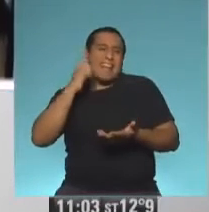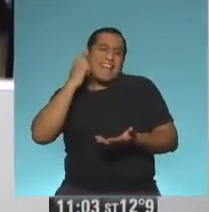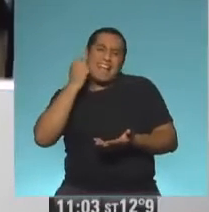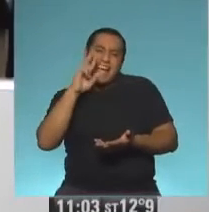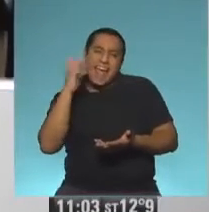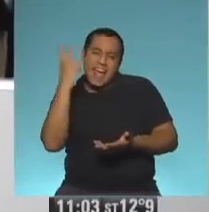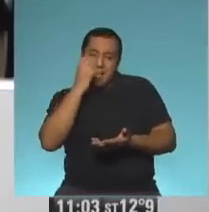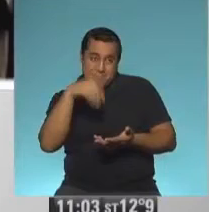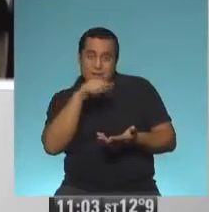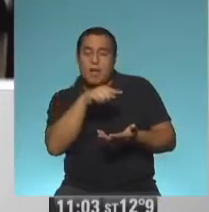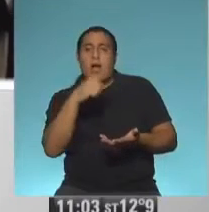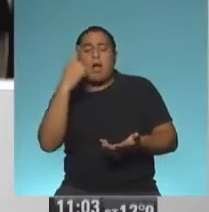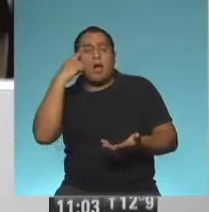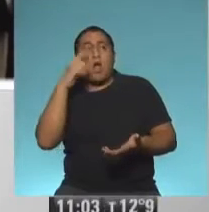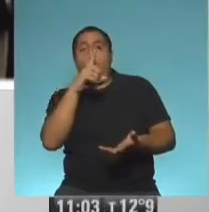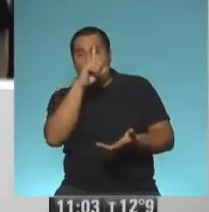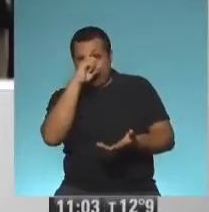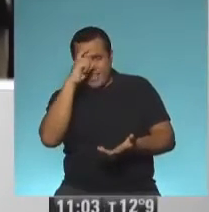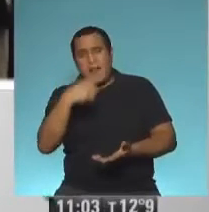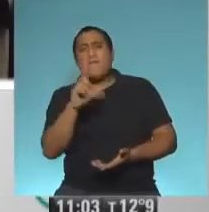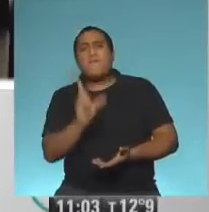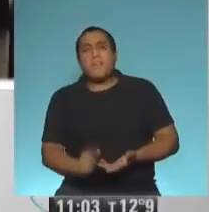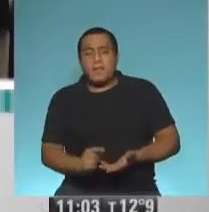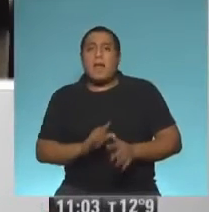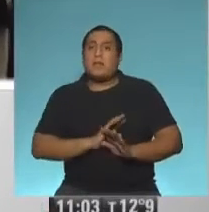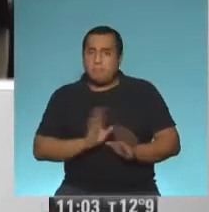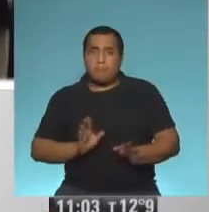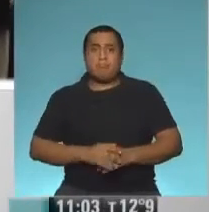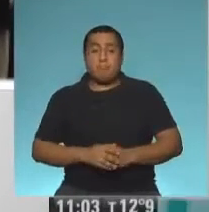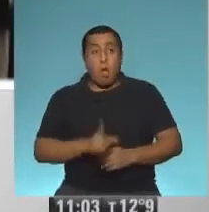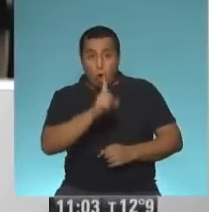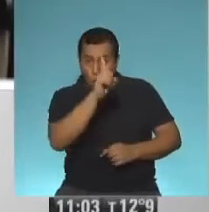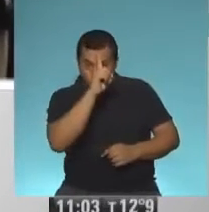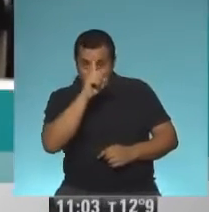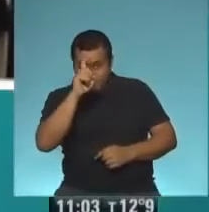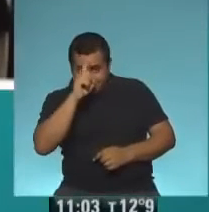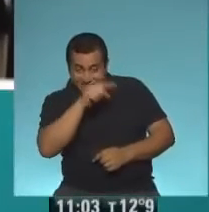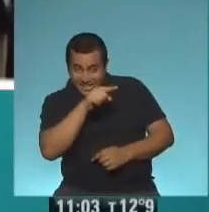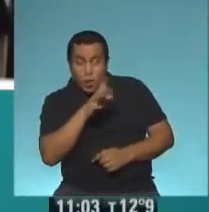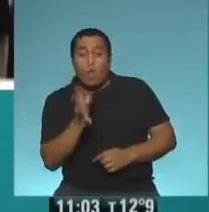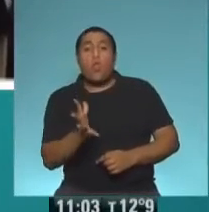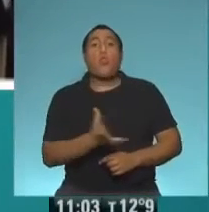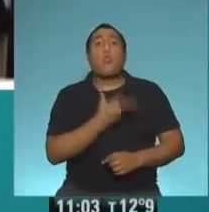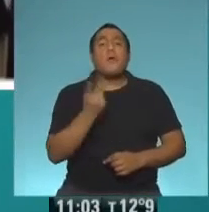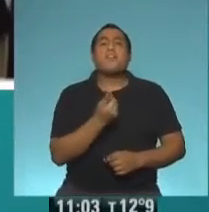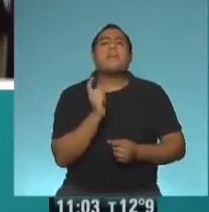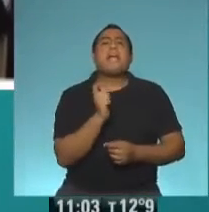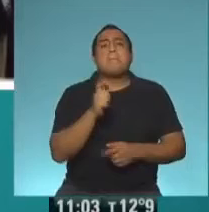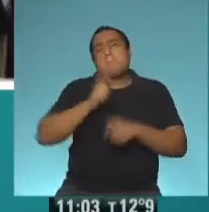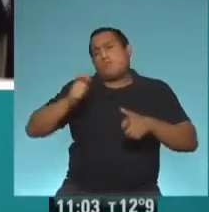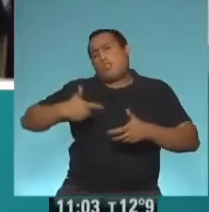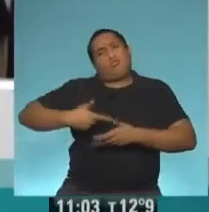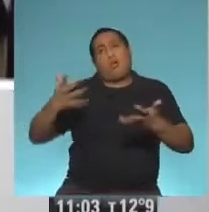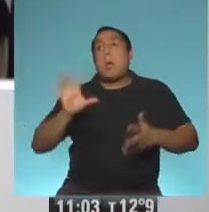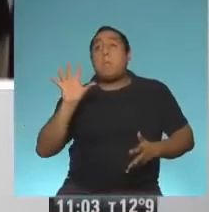también como un hospital federal. Es un hospital del cual el dueño de este hospital es todo el país. Son todas